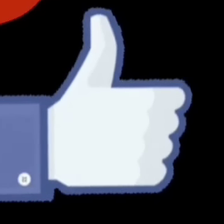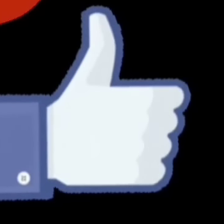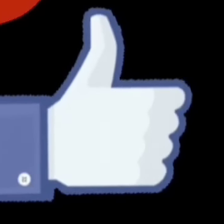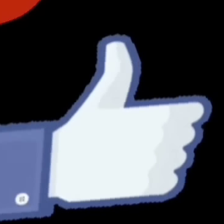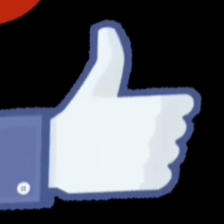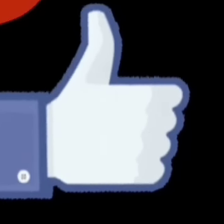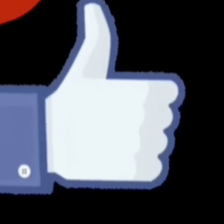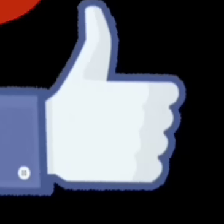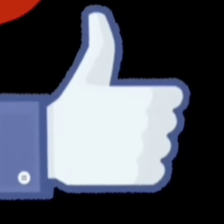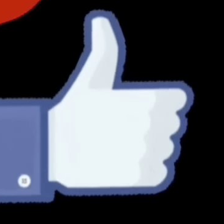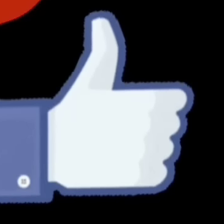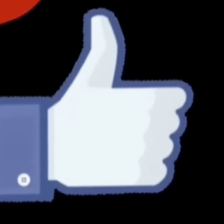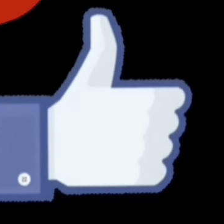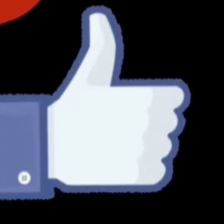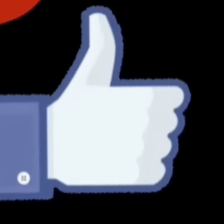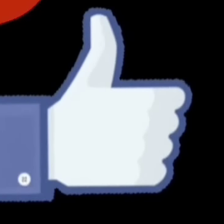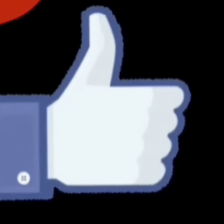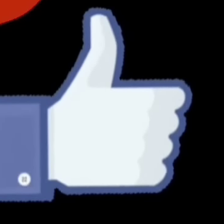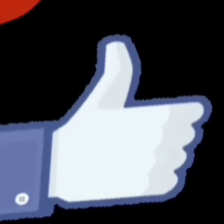deja tu poderoso like. Muchas gracias.